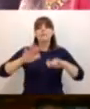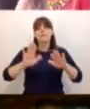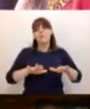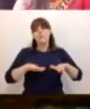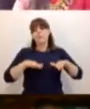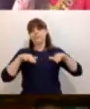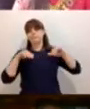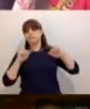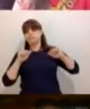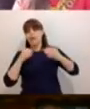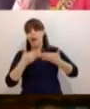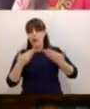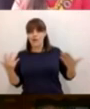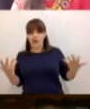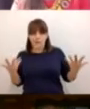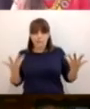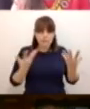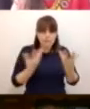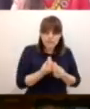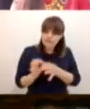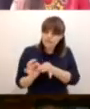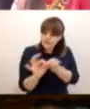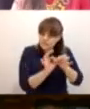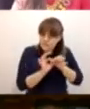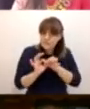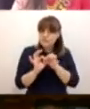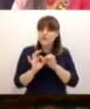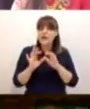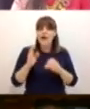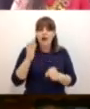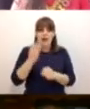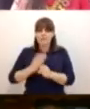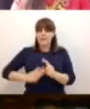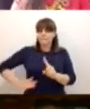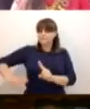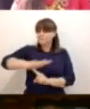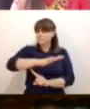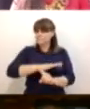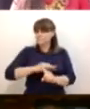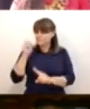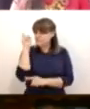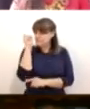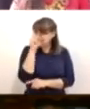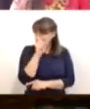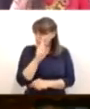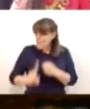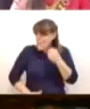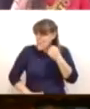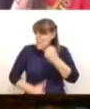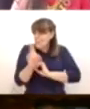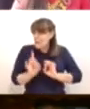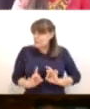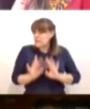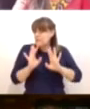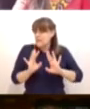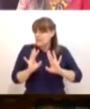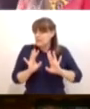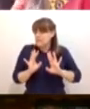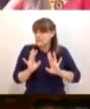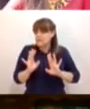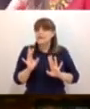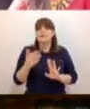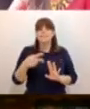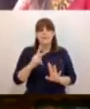margen y cómo finalmente dentro de una adversidad no esperada y dentro de todo este esfuerzo de